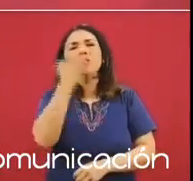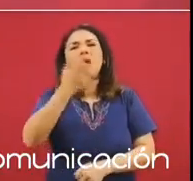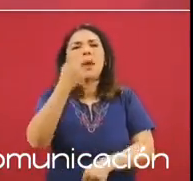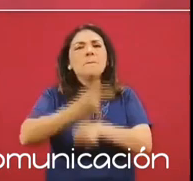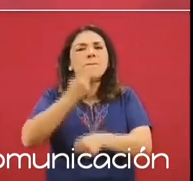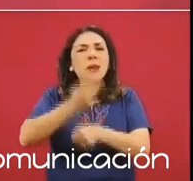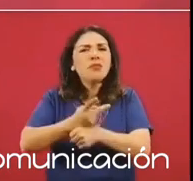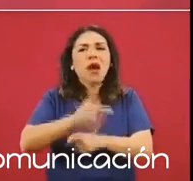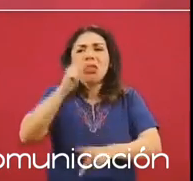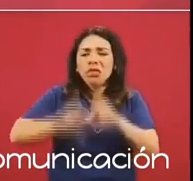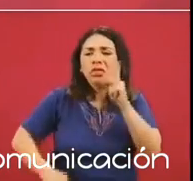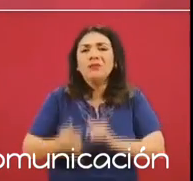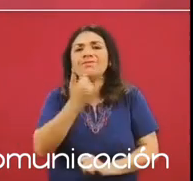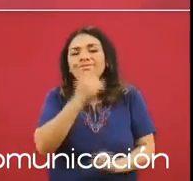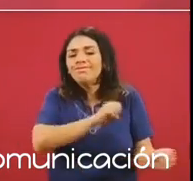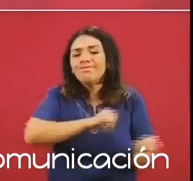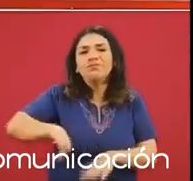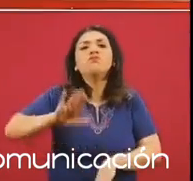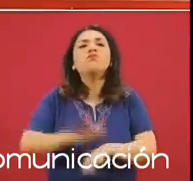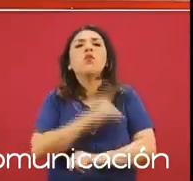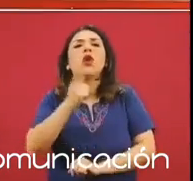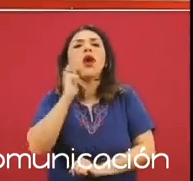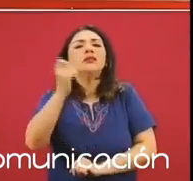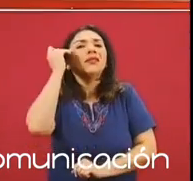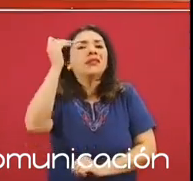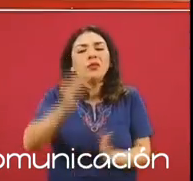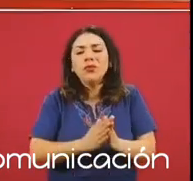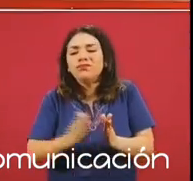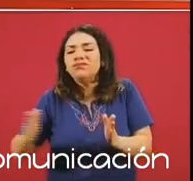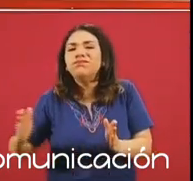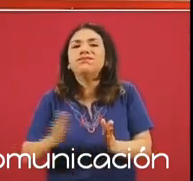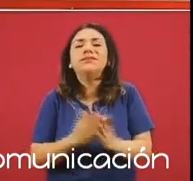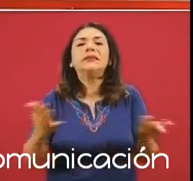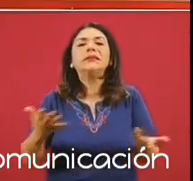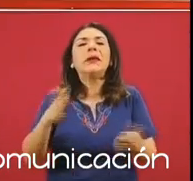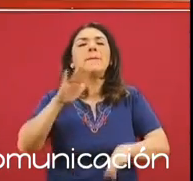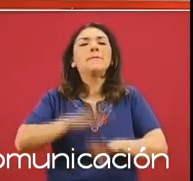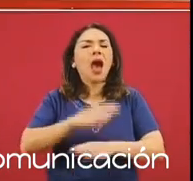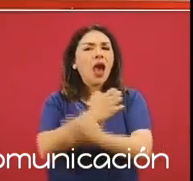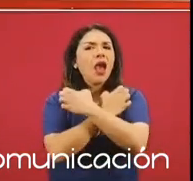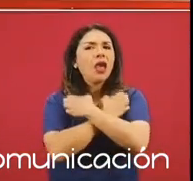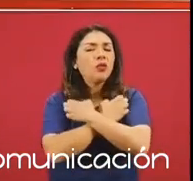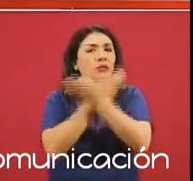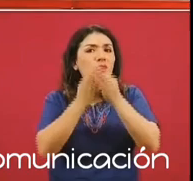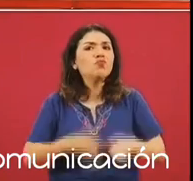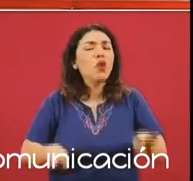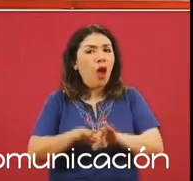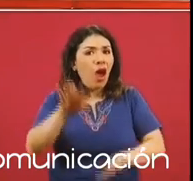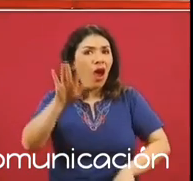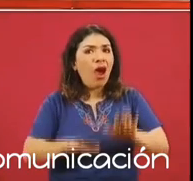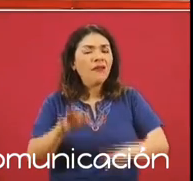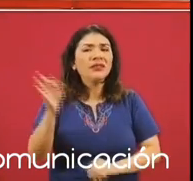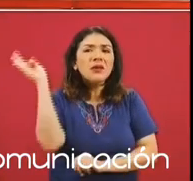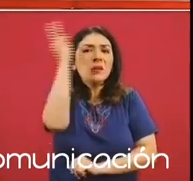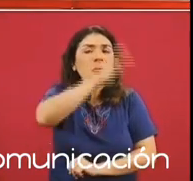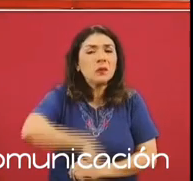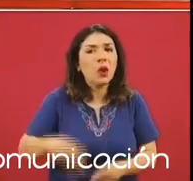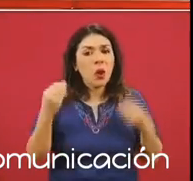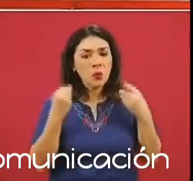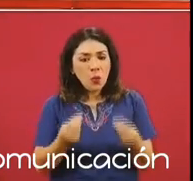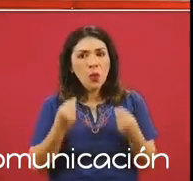preparatoria, justamente porque es una etapa en la educación que es muy frágil, donde muchos